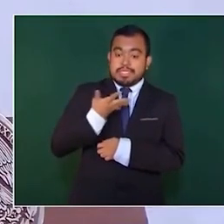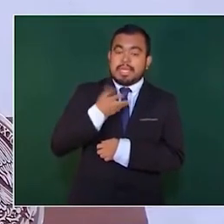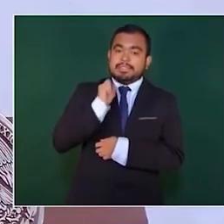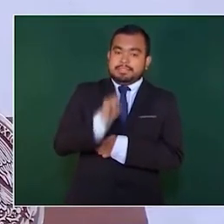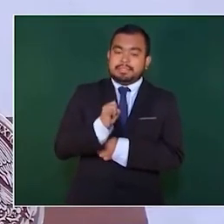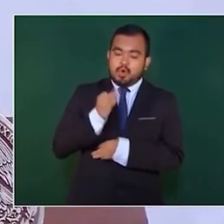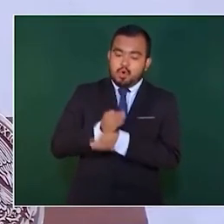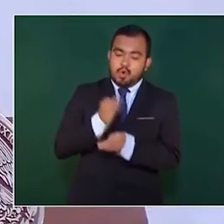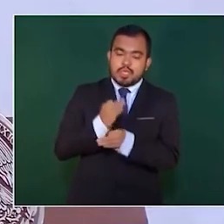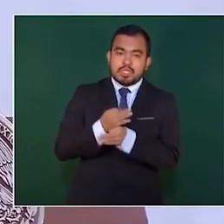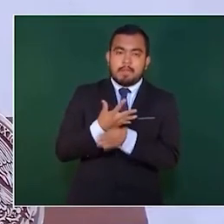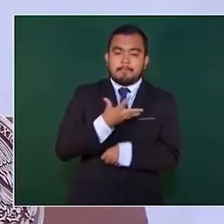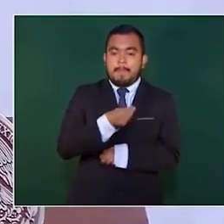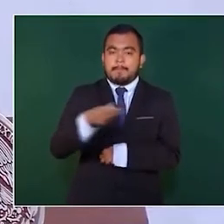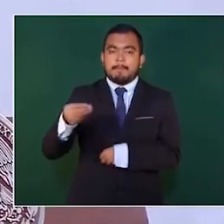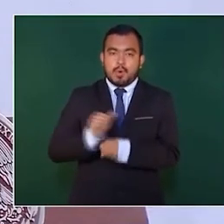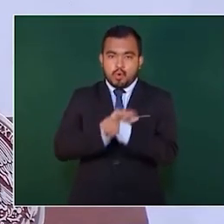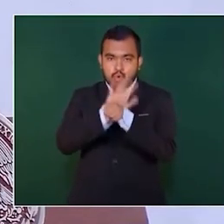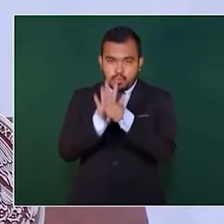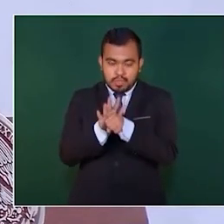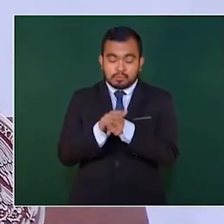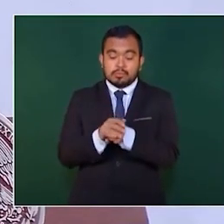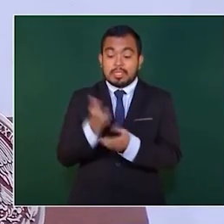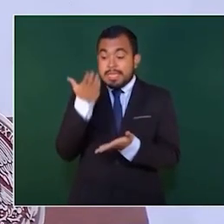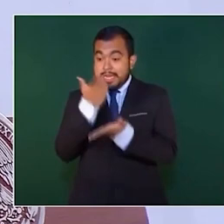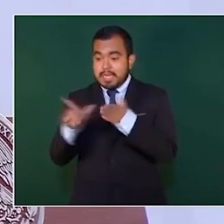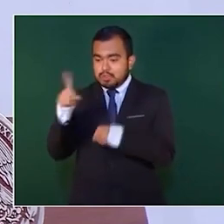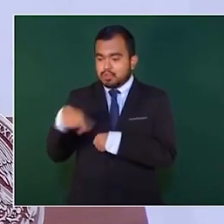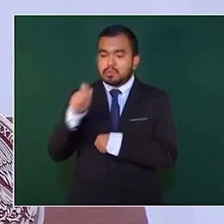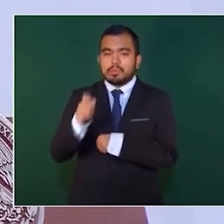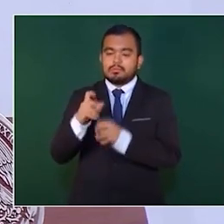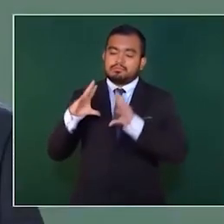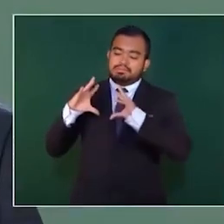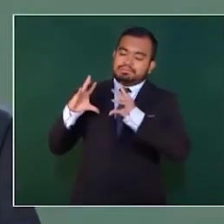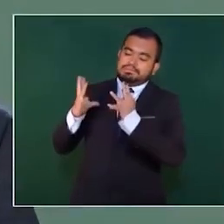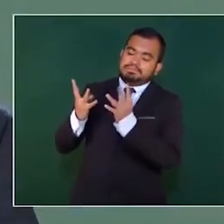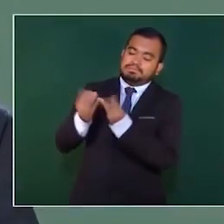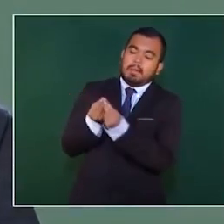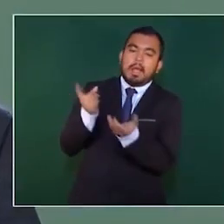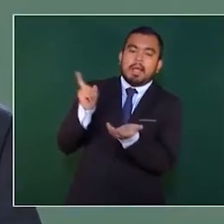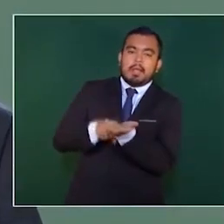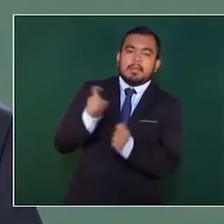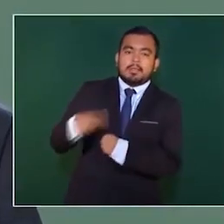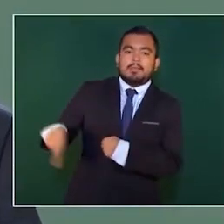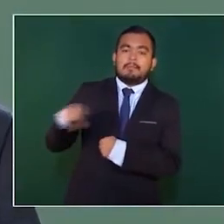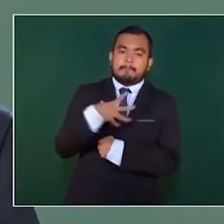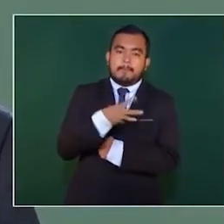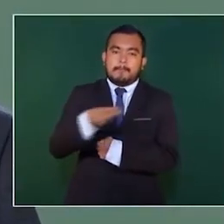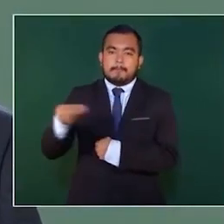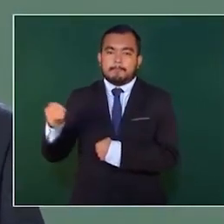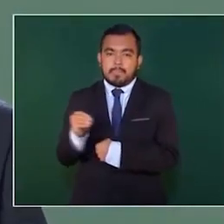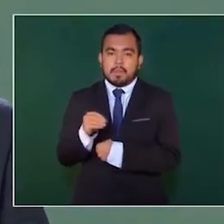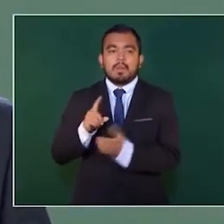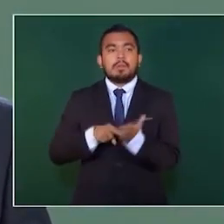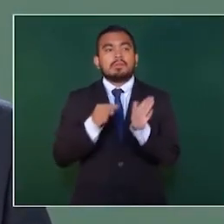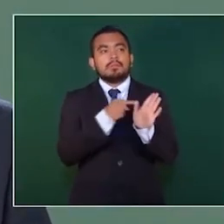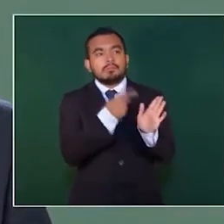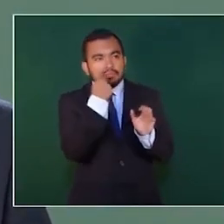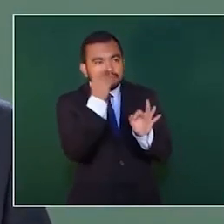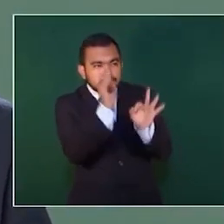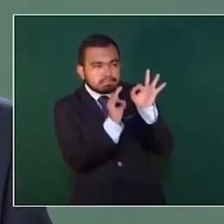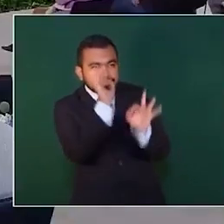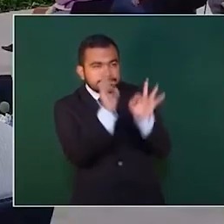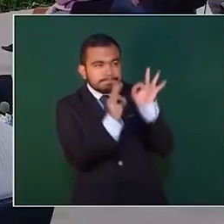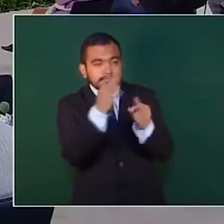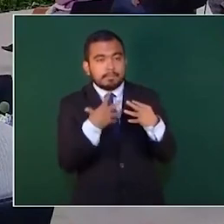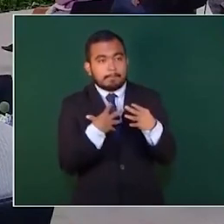de todos los eventos de enfermedad que han ocurrido a lo largo de la epidemia y son registrados en el monitoreo epidemiológico. Lo que